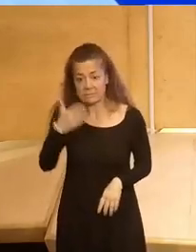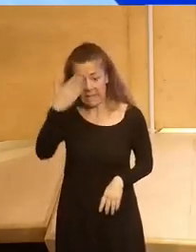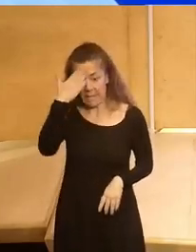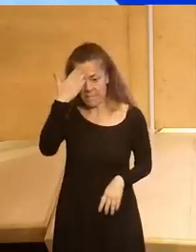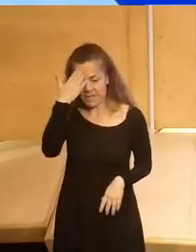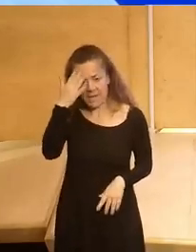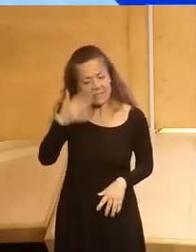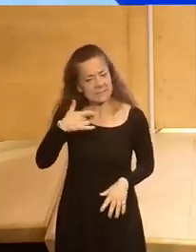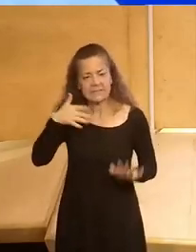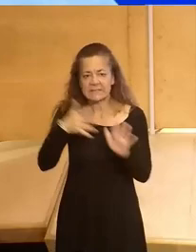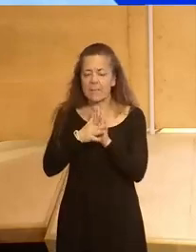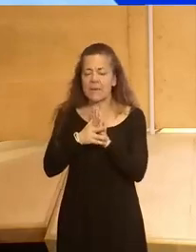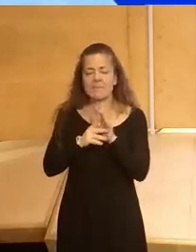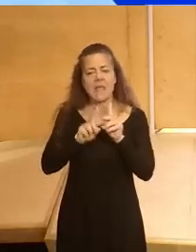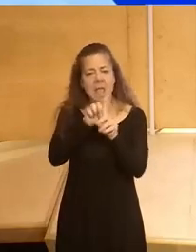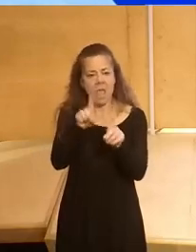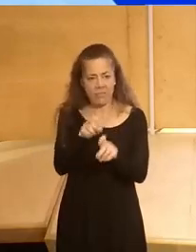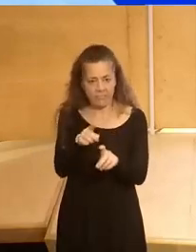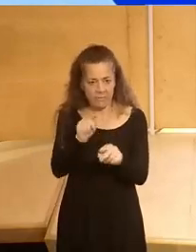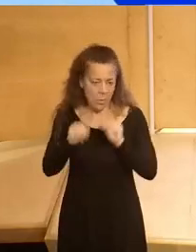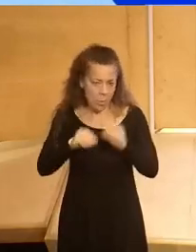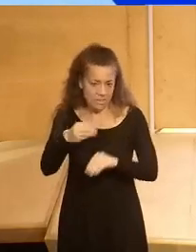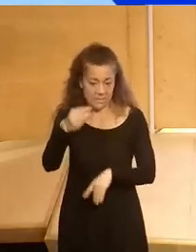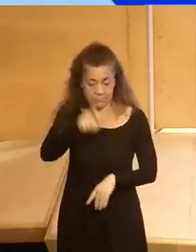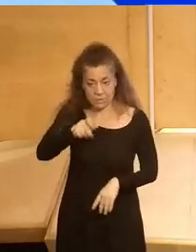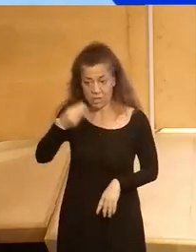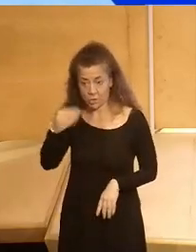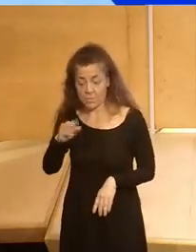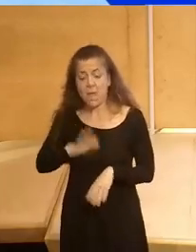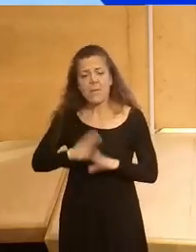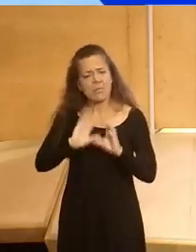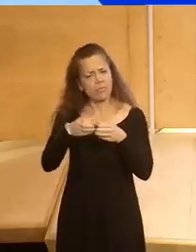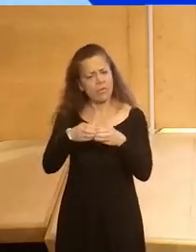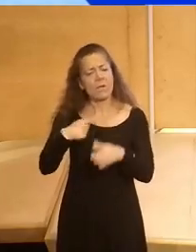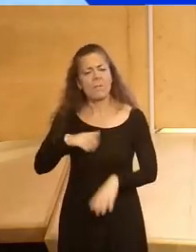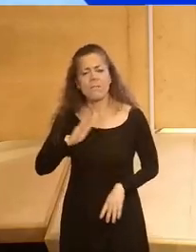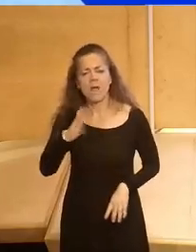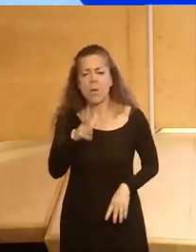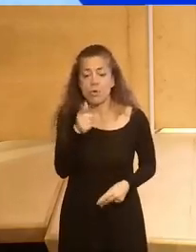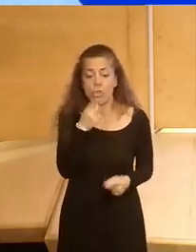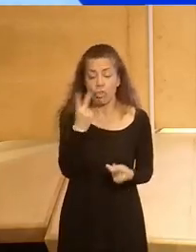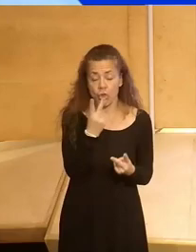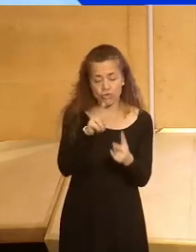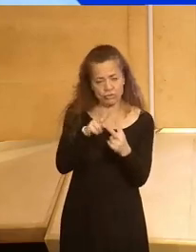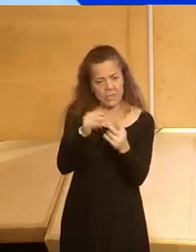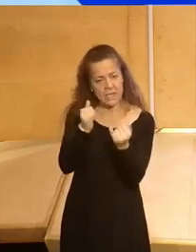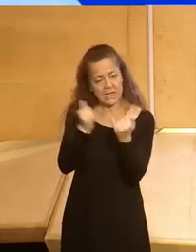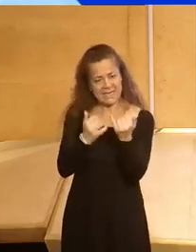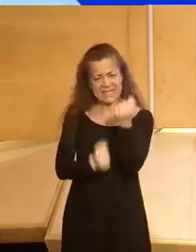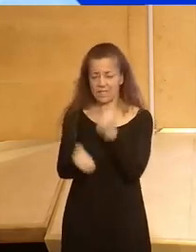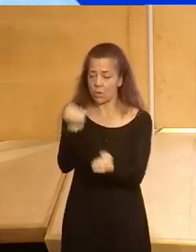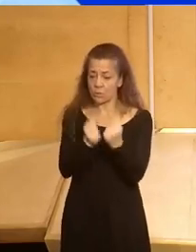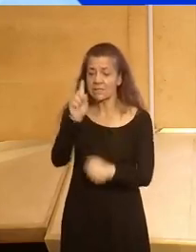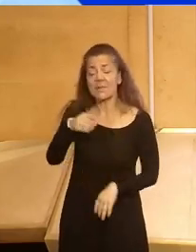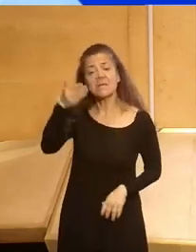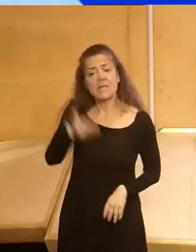que aparecen en las encuestas cuando se preguntan a las personas jóvenes. Para una generación que ha estado marcada por dos crisis económicas, es crucial,